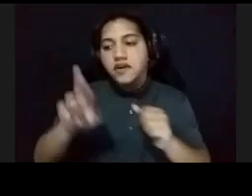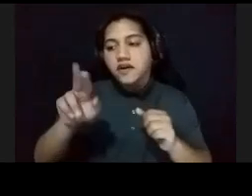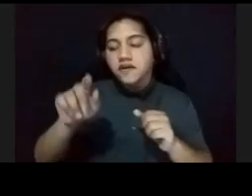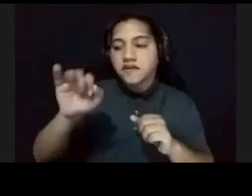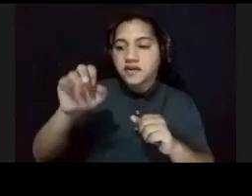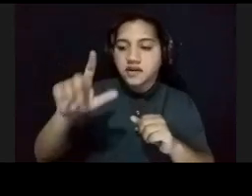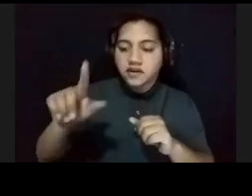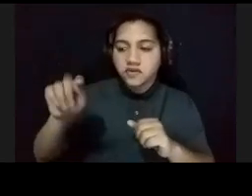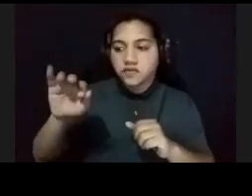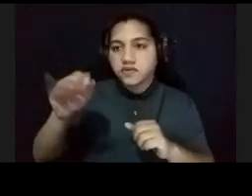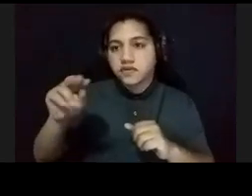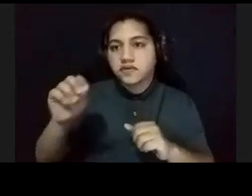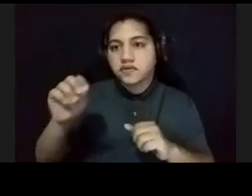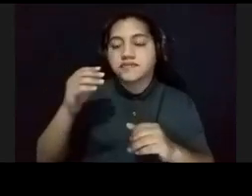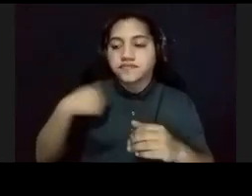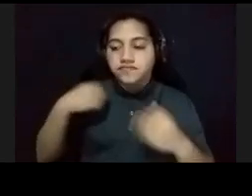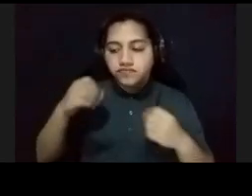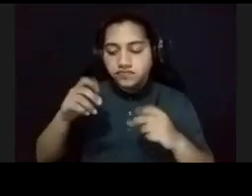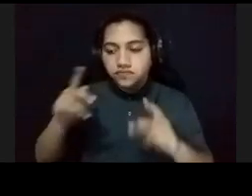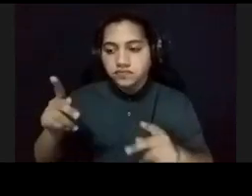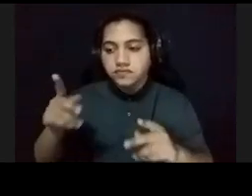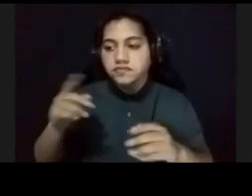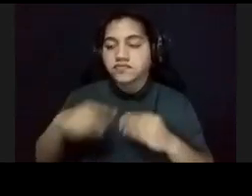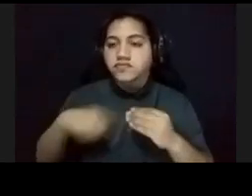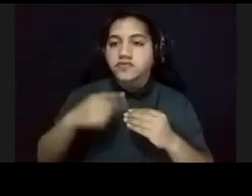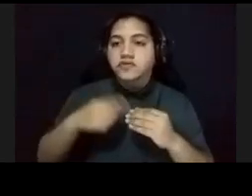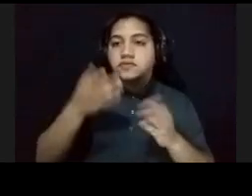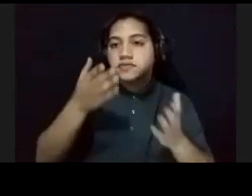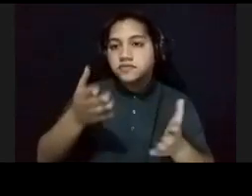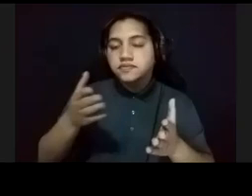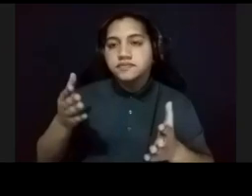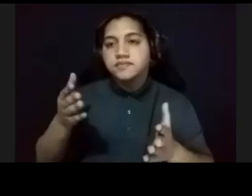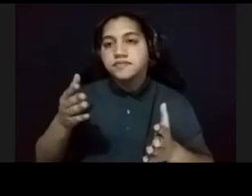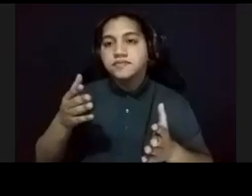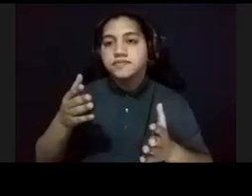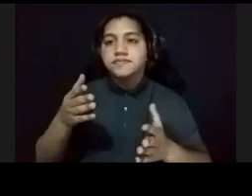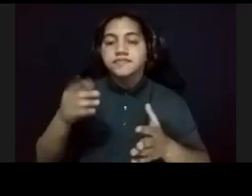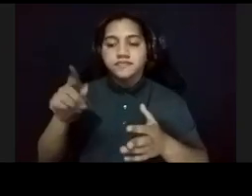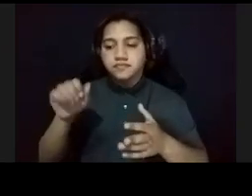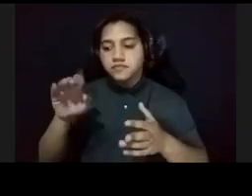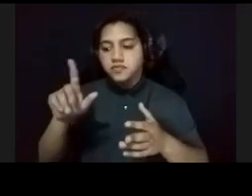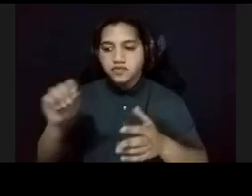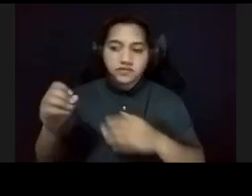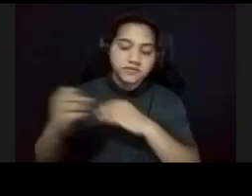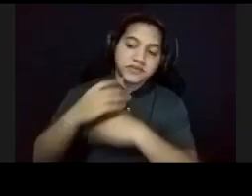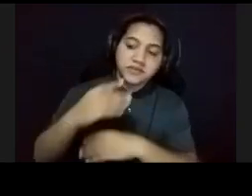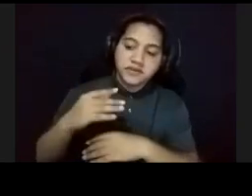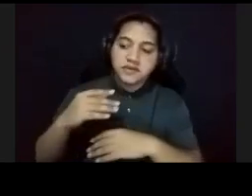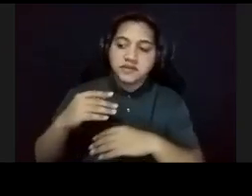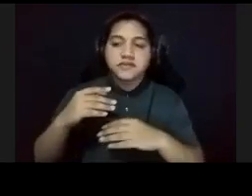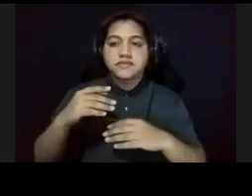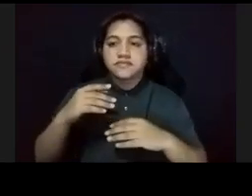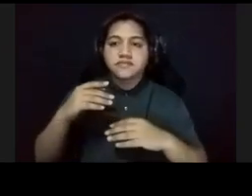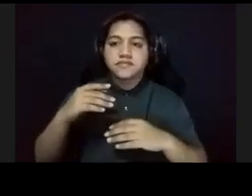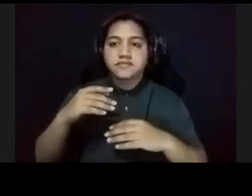tengo, la oportunidad, de presentar algo, sobre el maestro, pues, Pablo enseguida, me envía obras, de